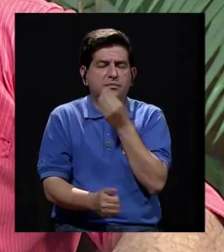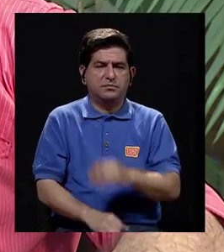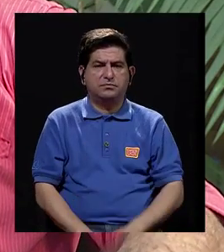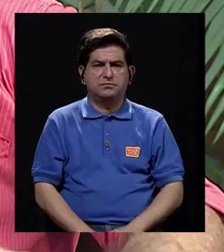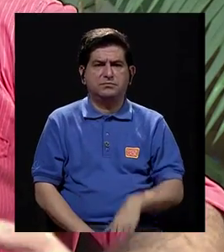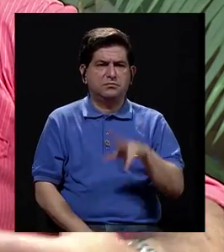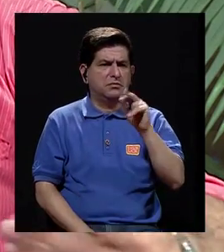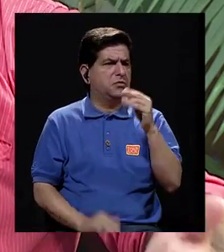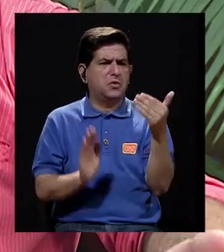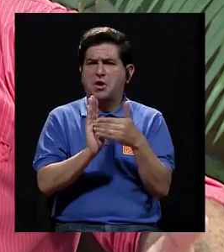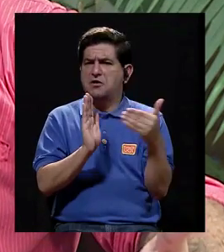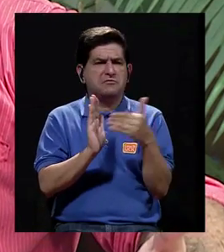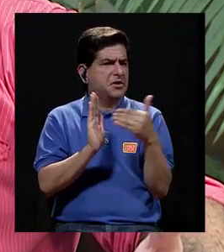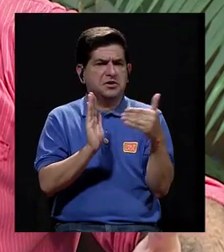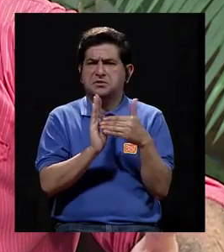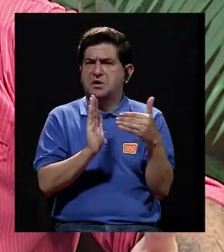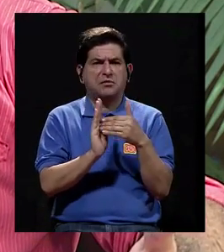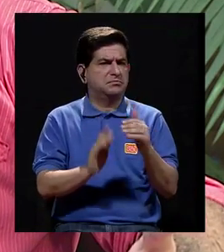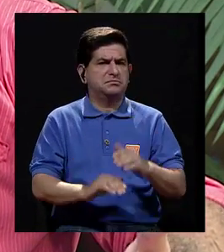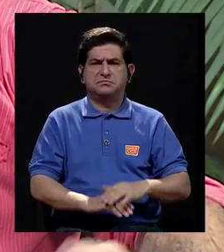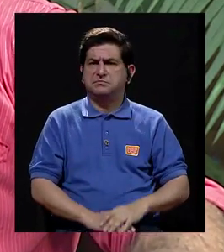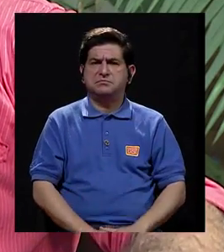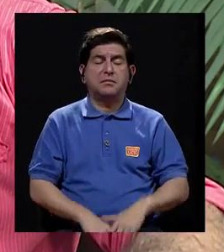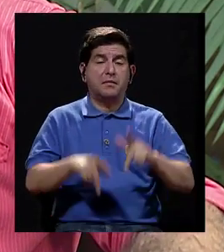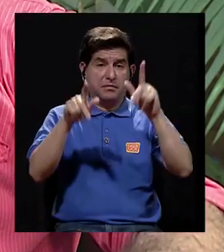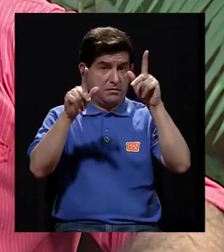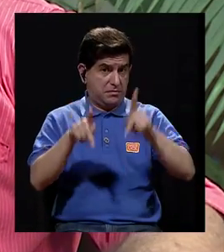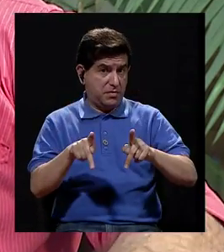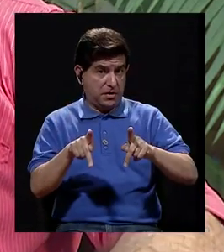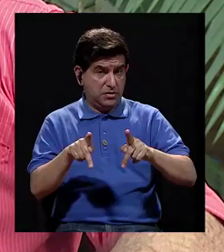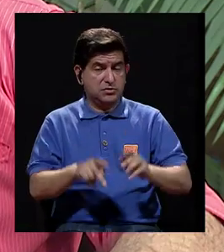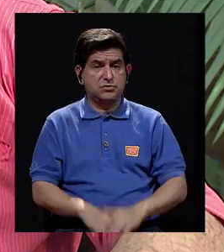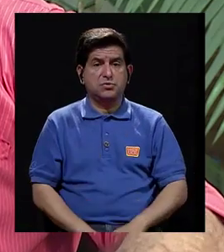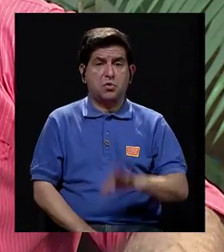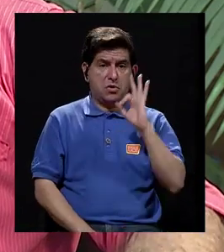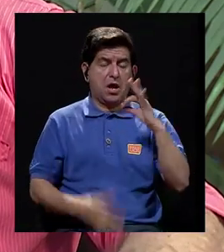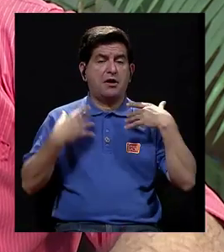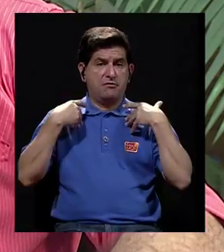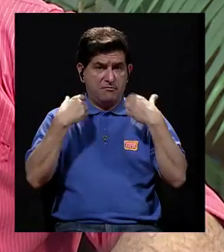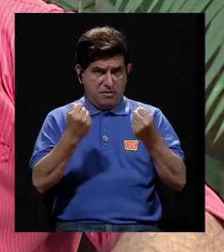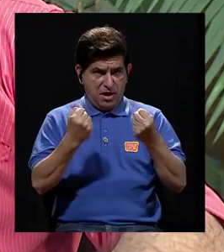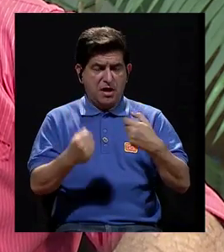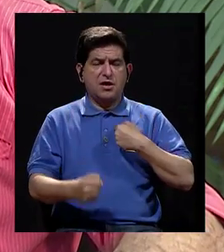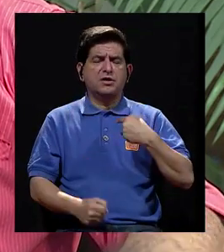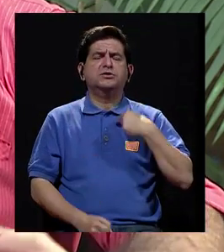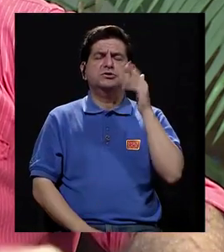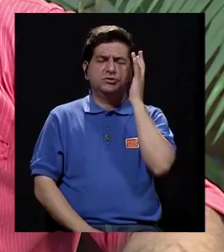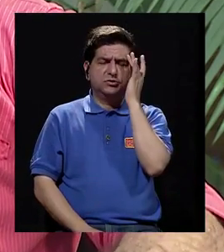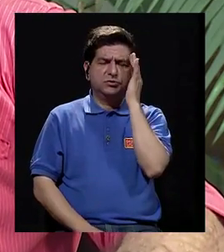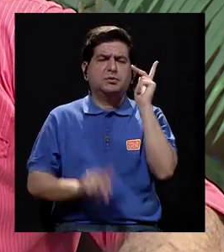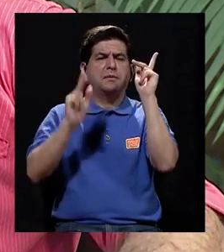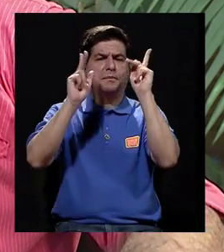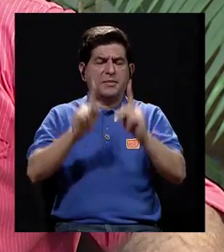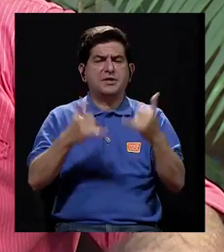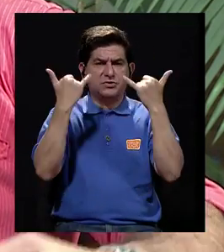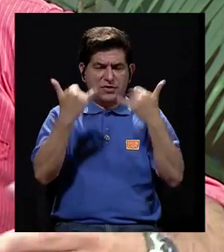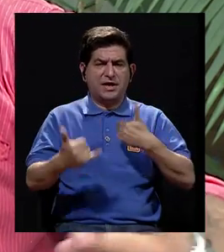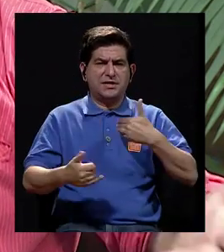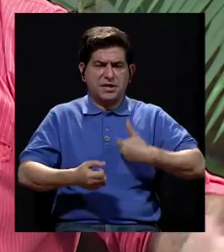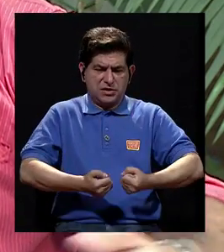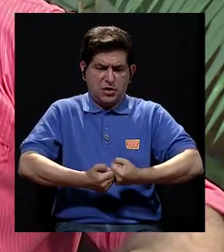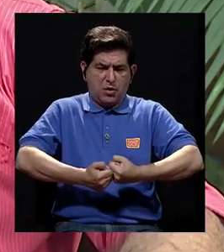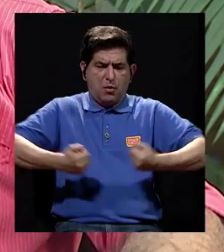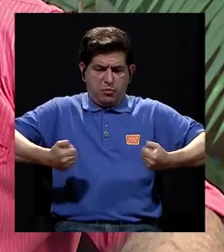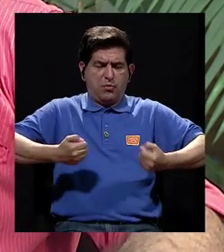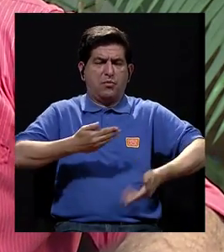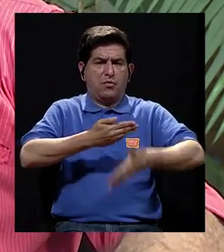Entonces, yo diría que no les va a hacer daño, ¿verdad? A medida que la persona esté bien de salud, me preocuparía a esas personas que ya